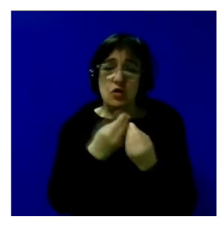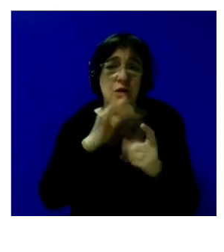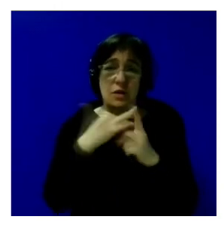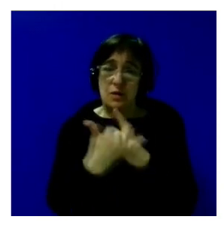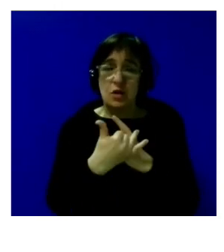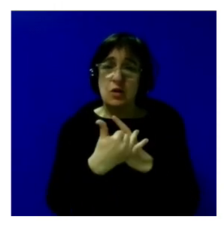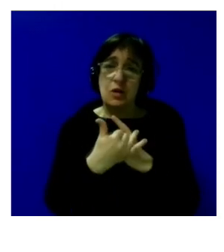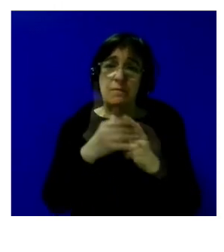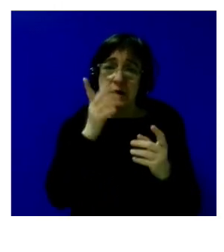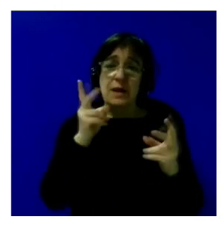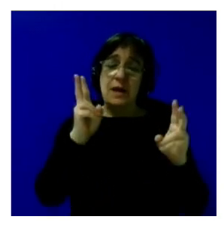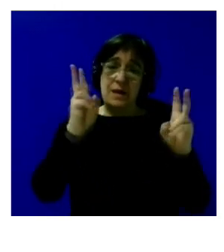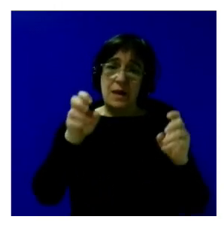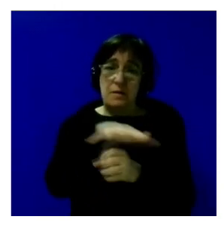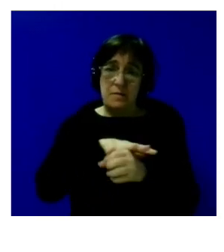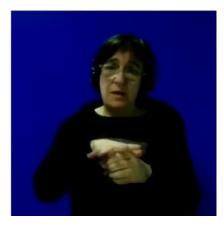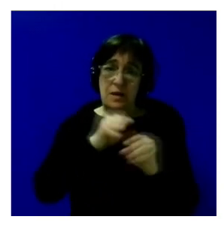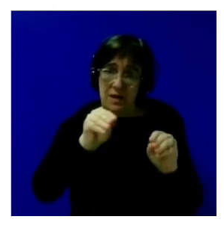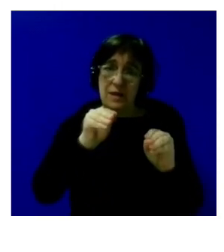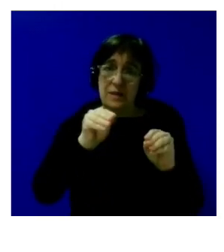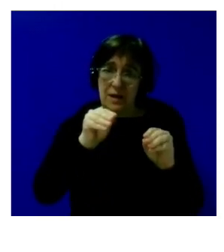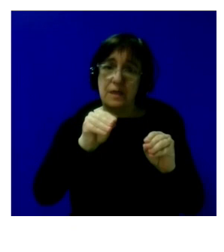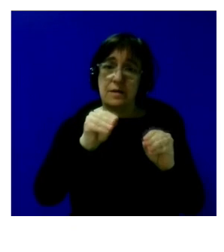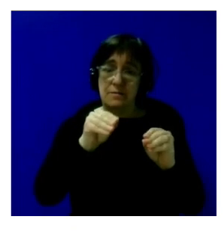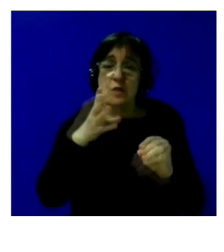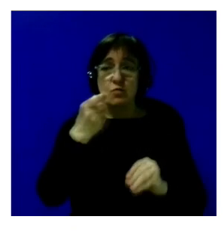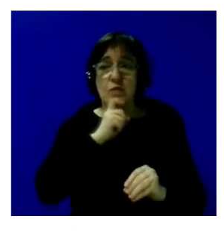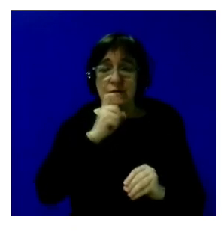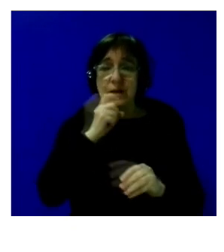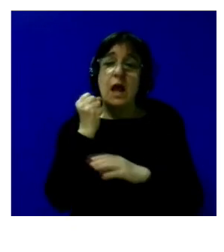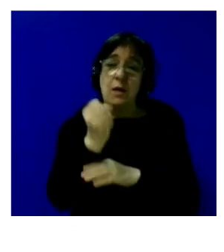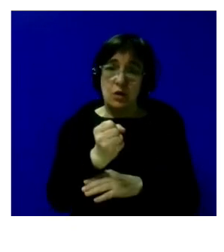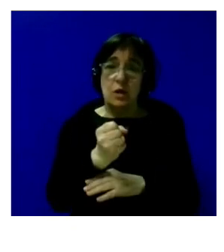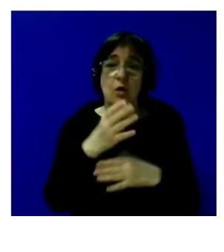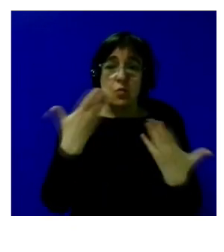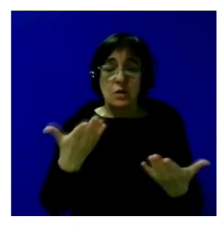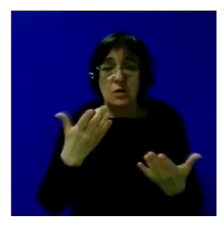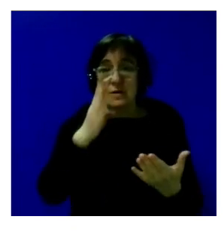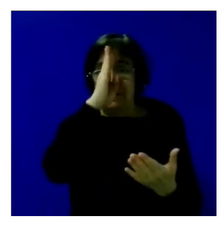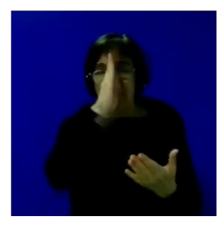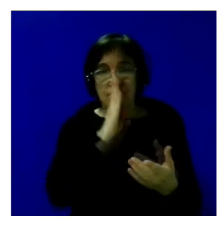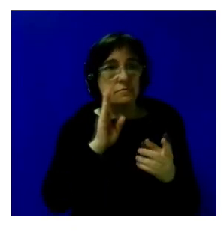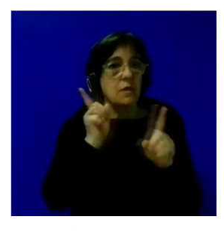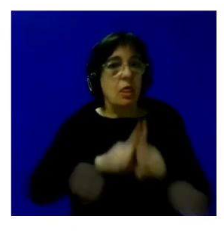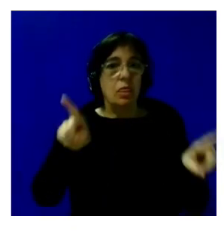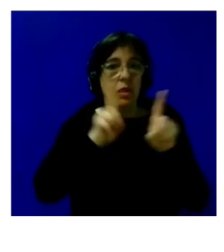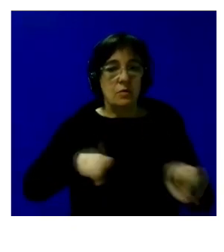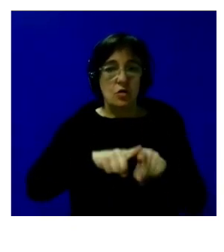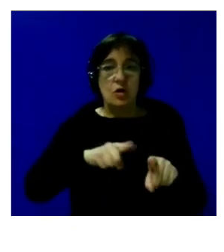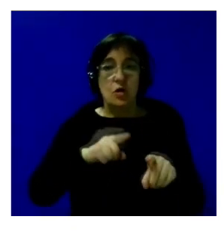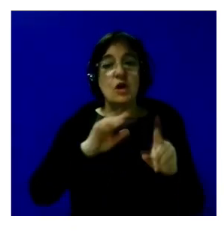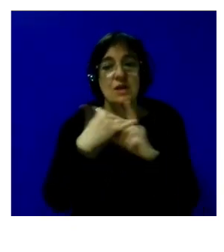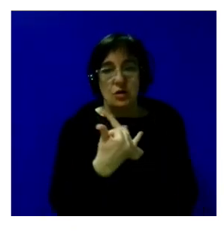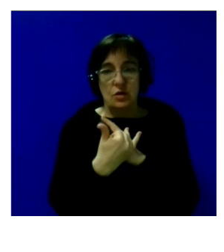particularmente en este espacio de tiempo son estas es muy difícil apoyarles cuando tienen que estar ocultando permanentemente su condición